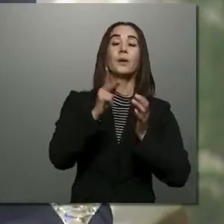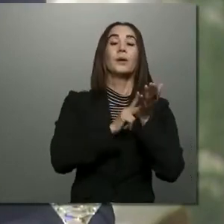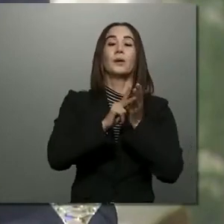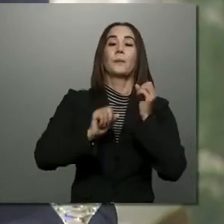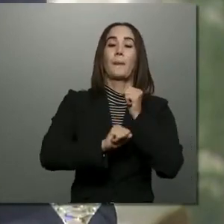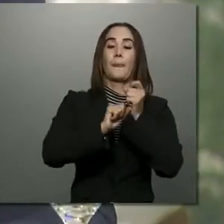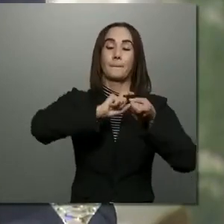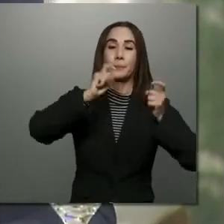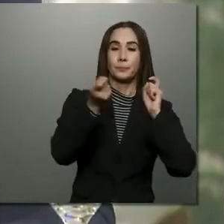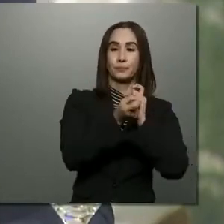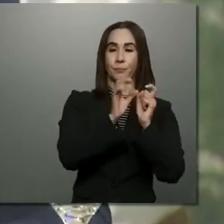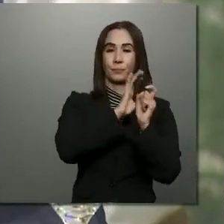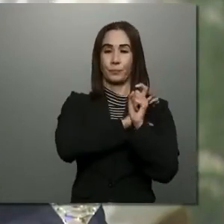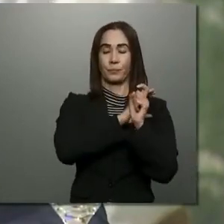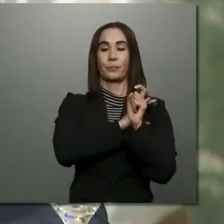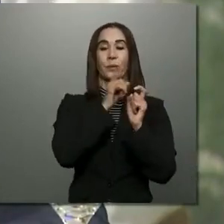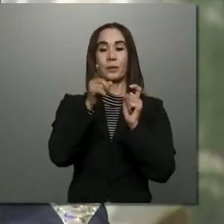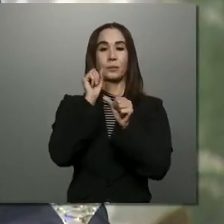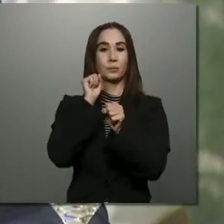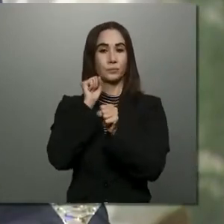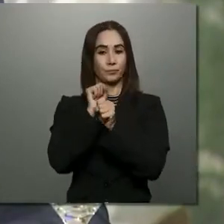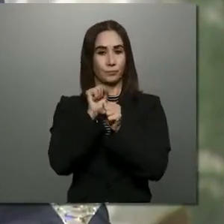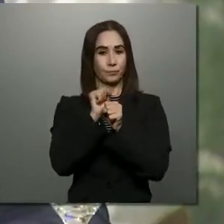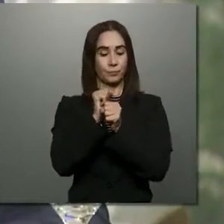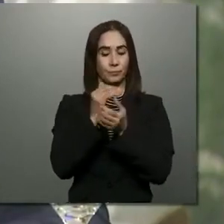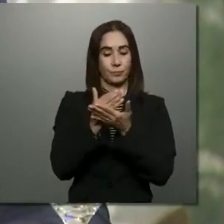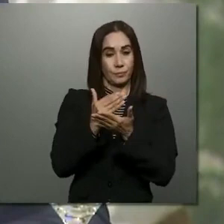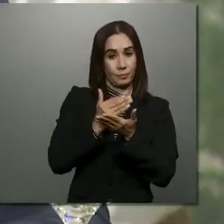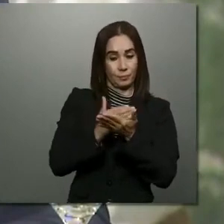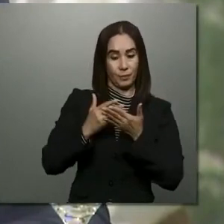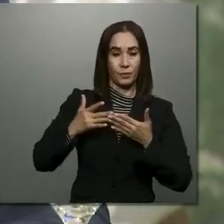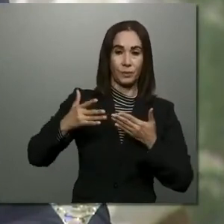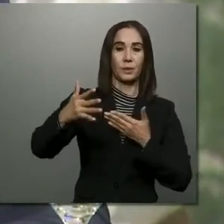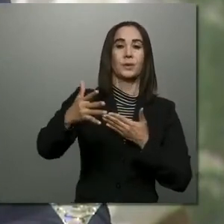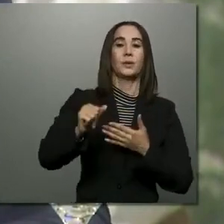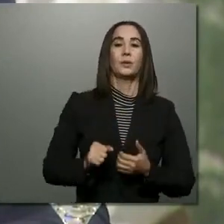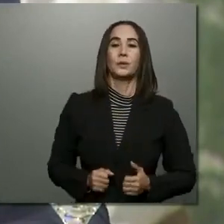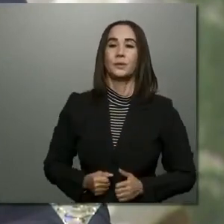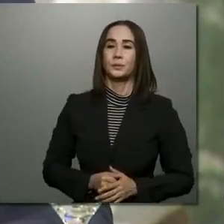policial es una tarea a mediano y largo plazo.